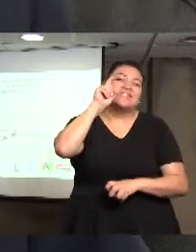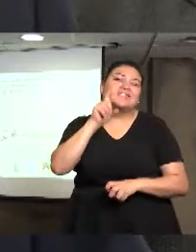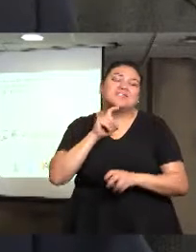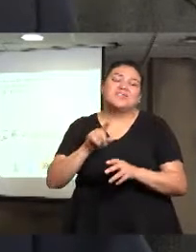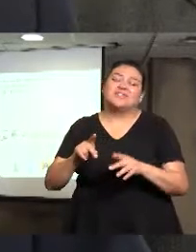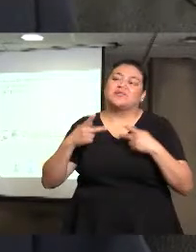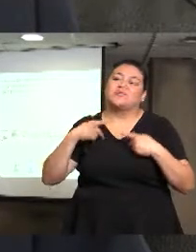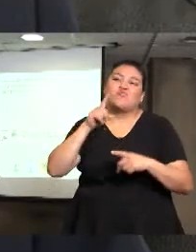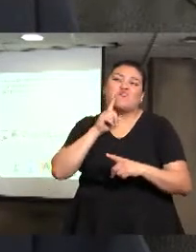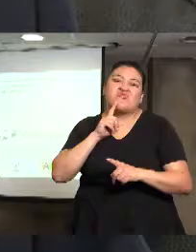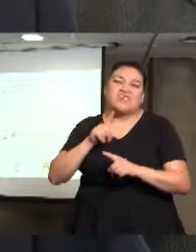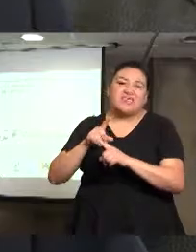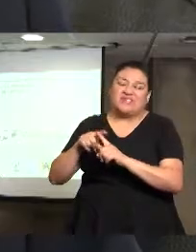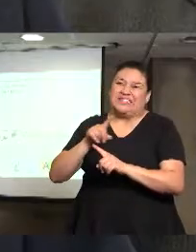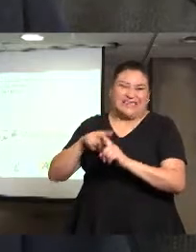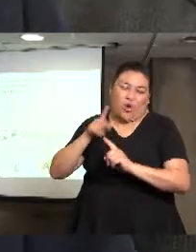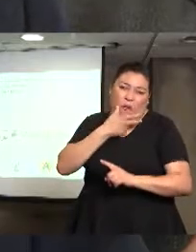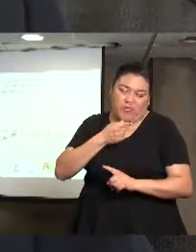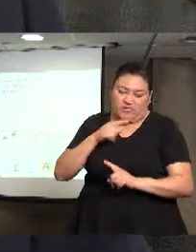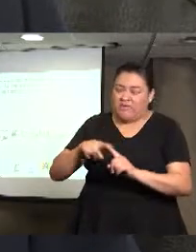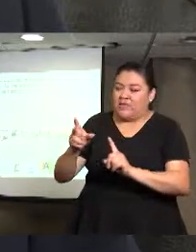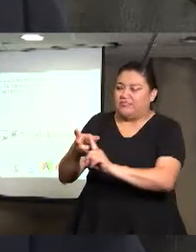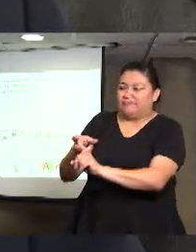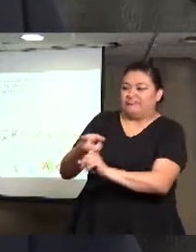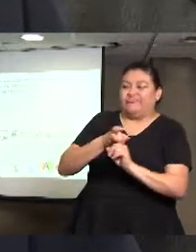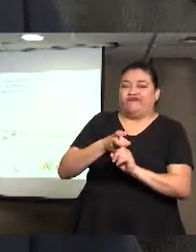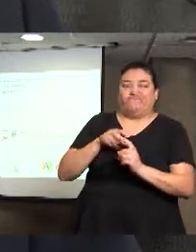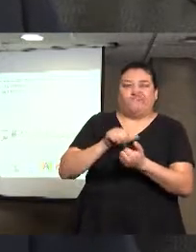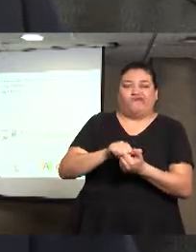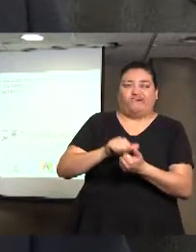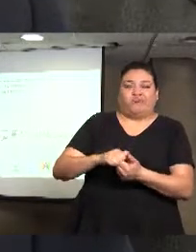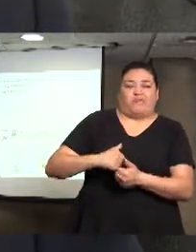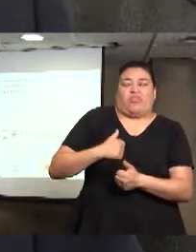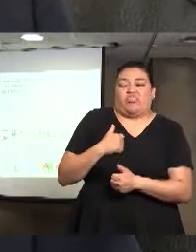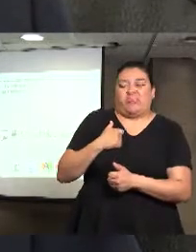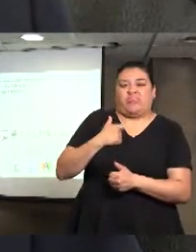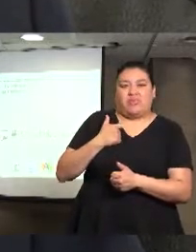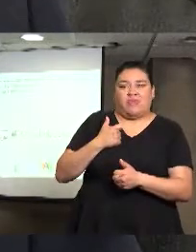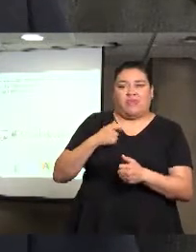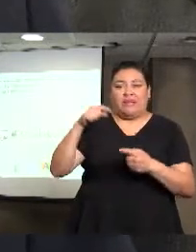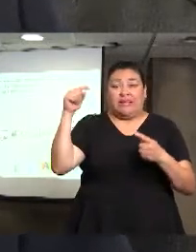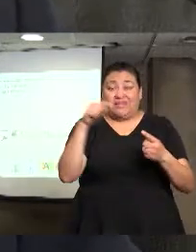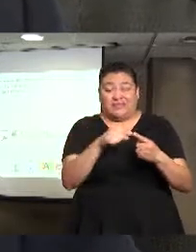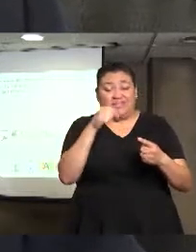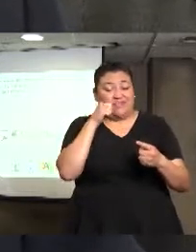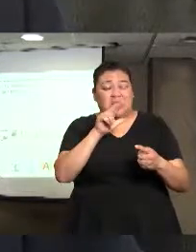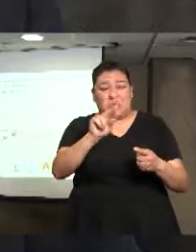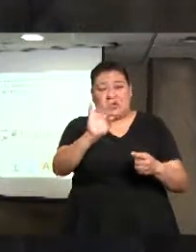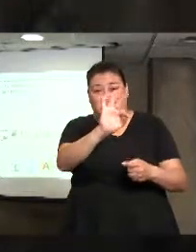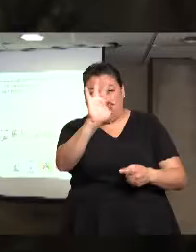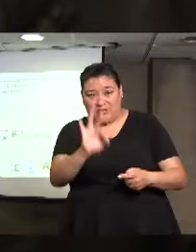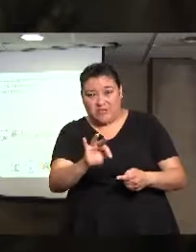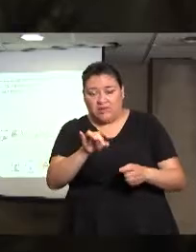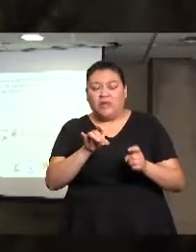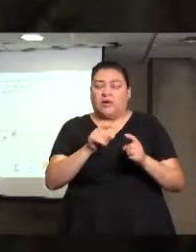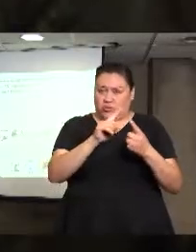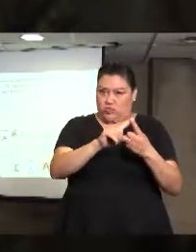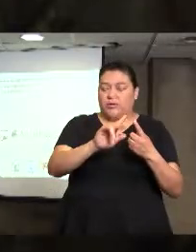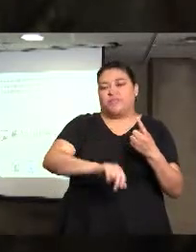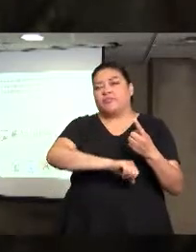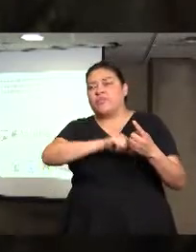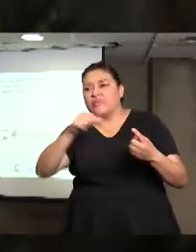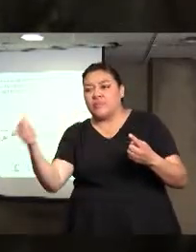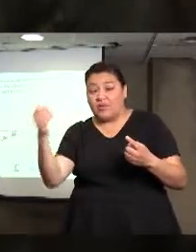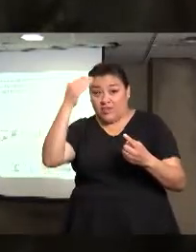pero también hemos ido observando, que si bien es la que más se conoce, o de la que más se habla, también ya empezamos a recibir reportes, las